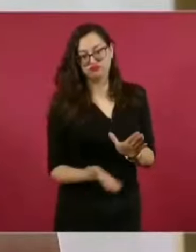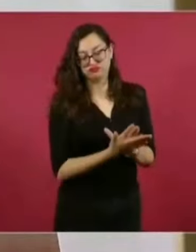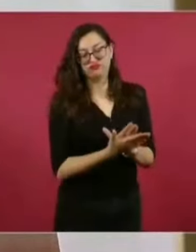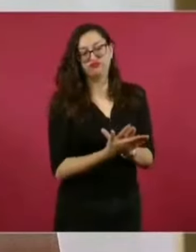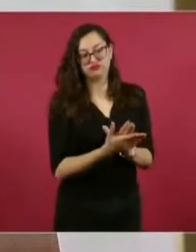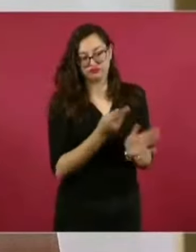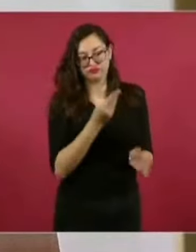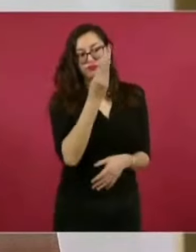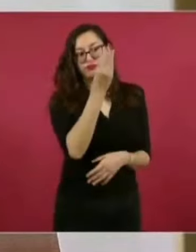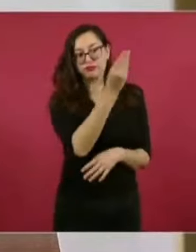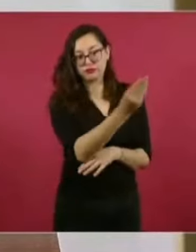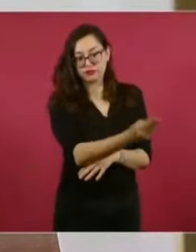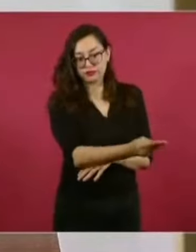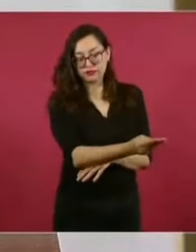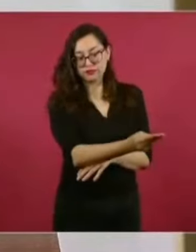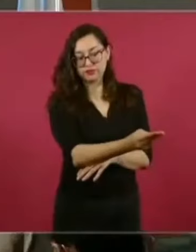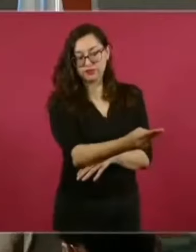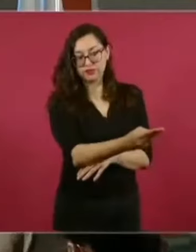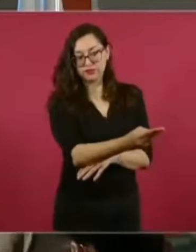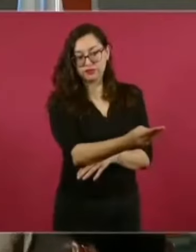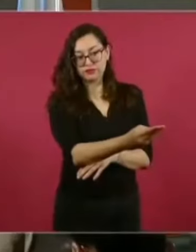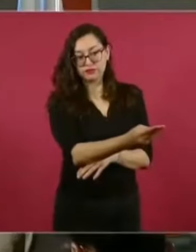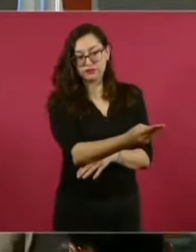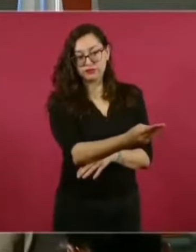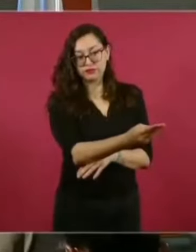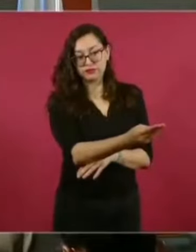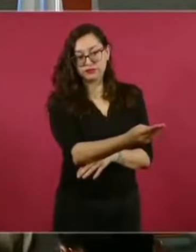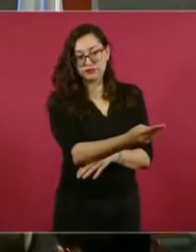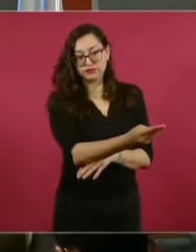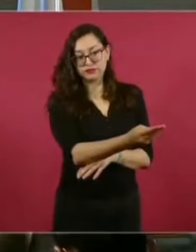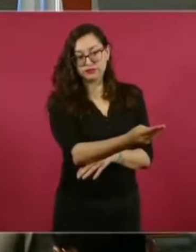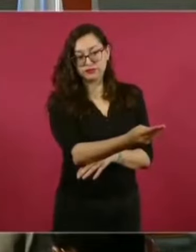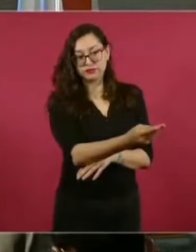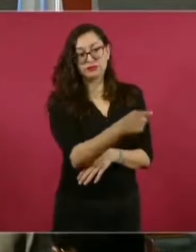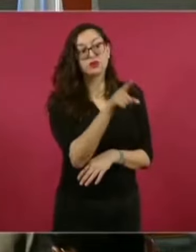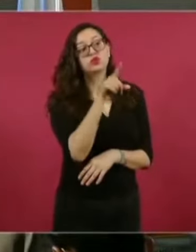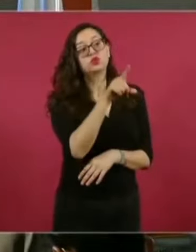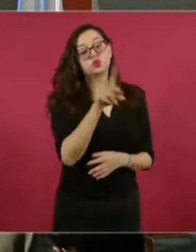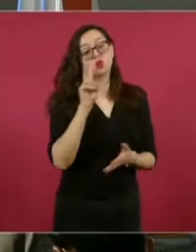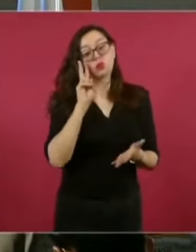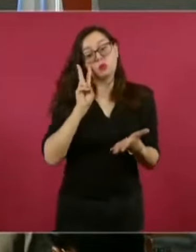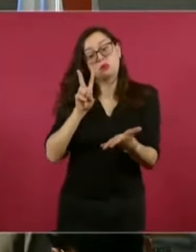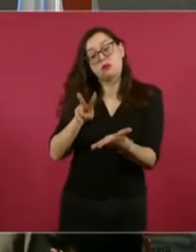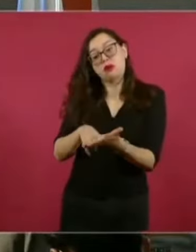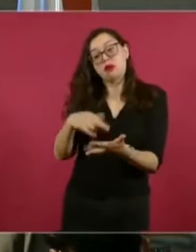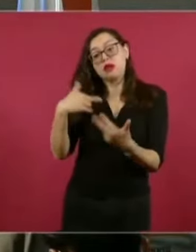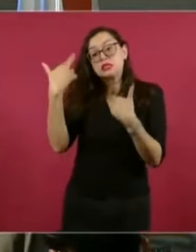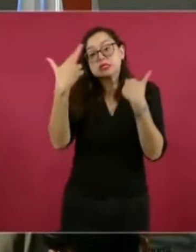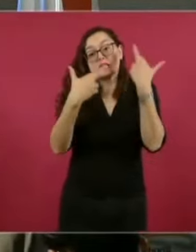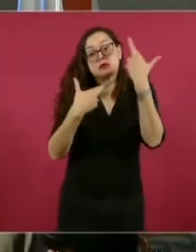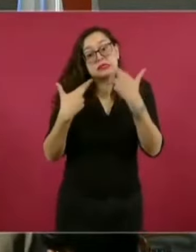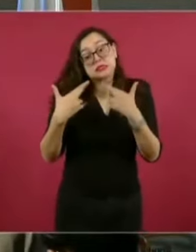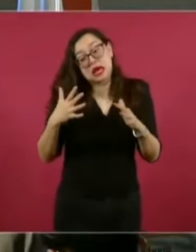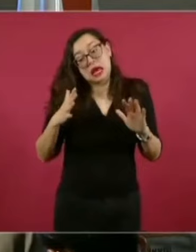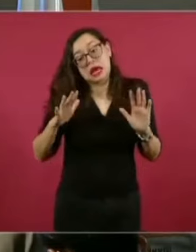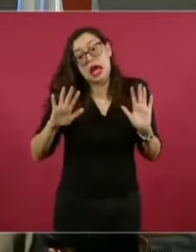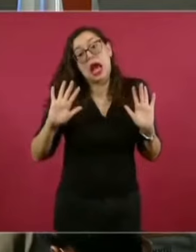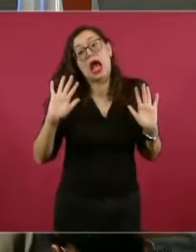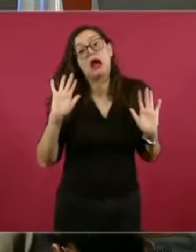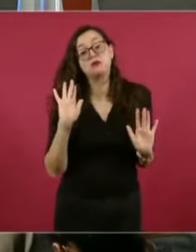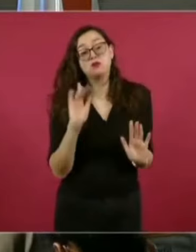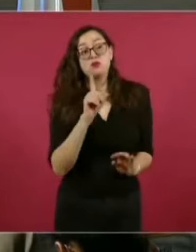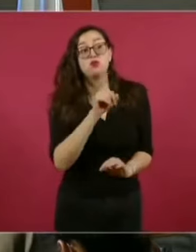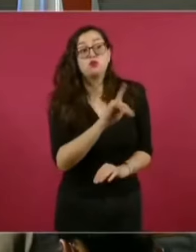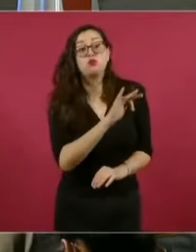que someto a tu consideración. Y en el caso de tu